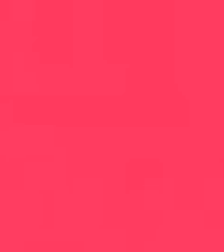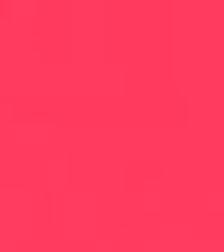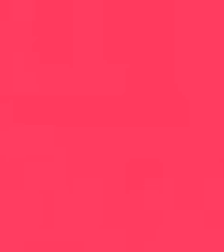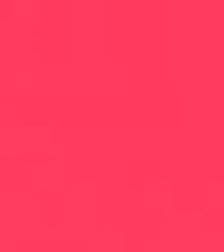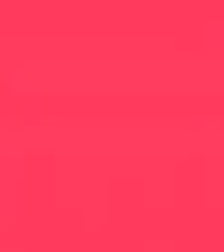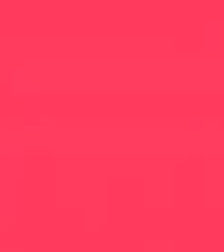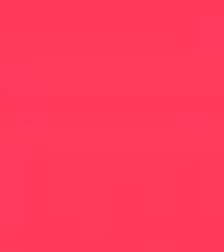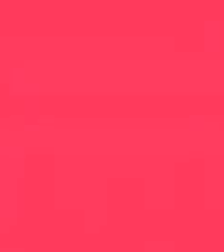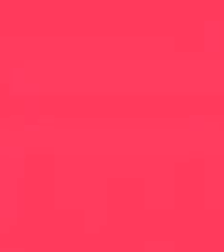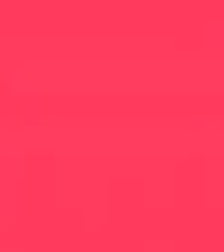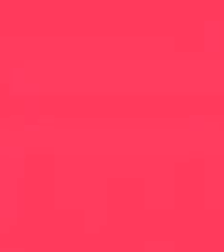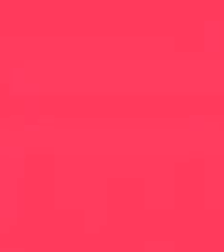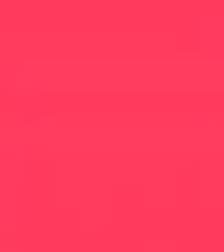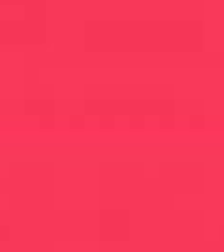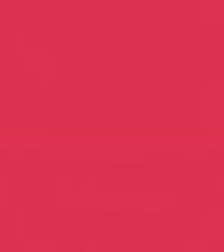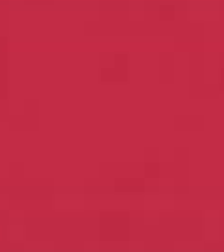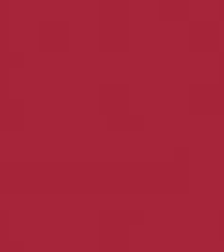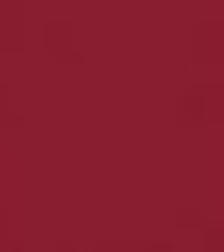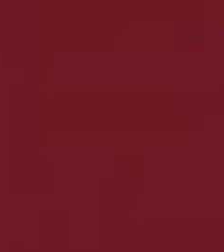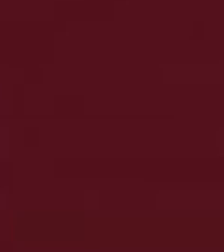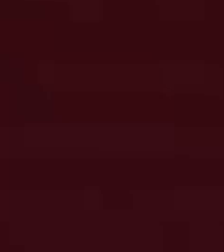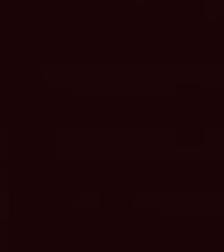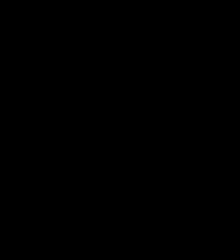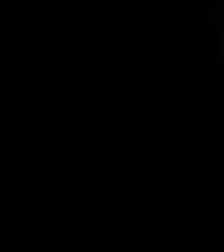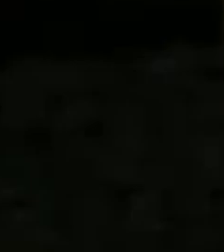Ahora...